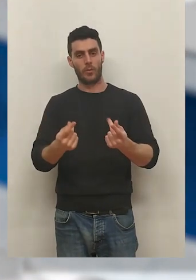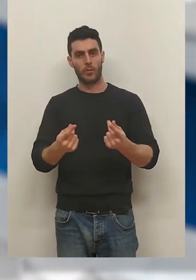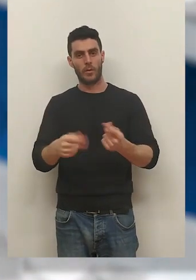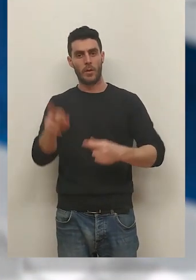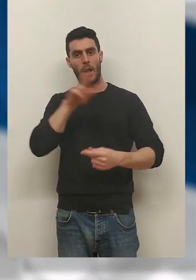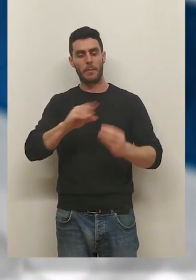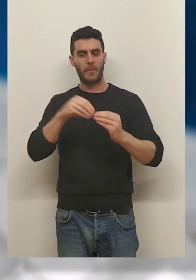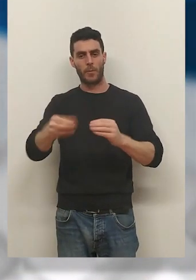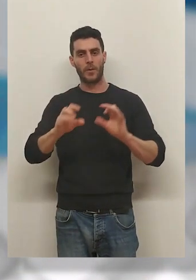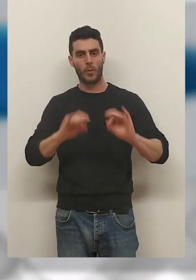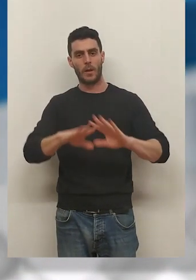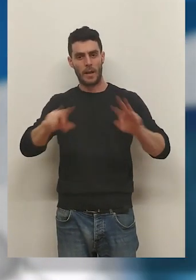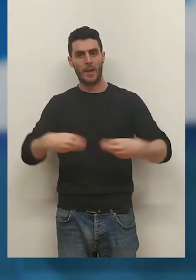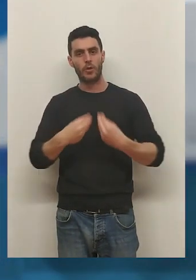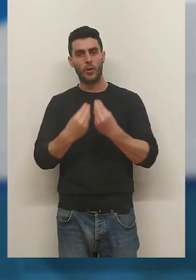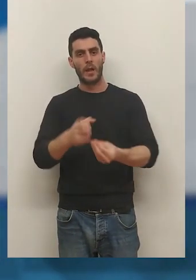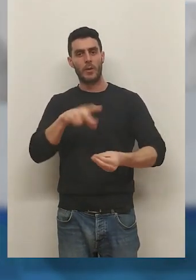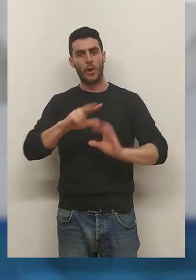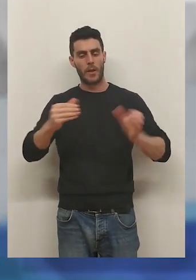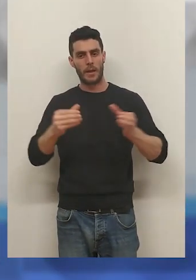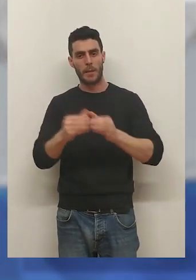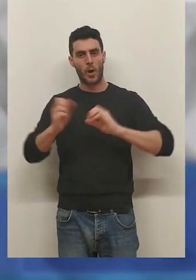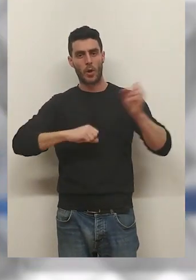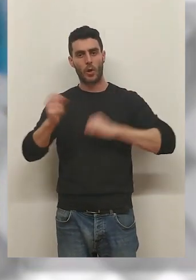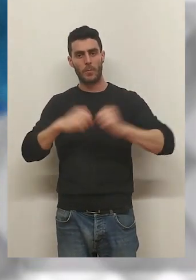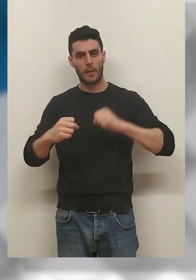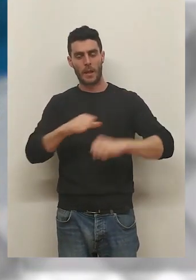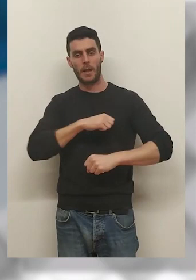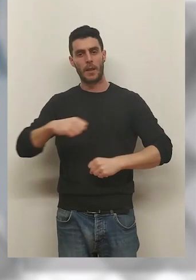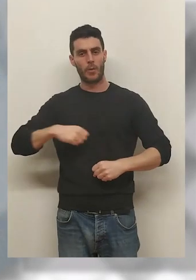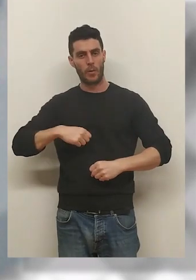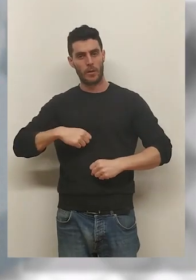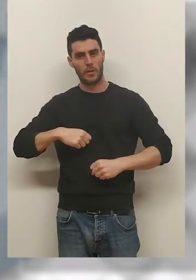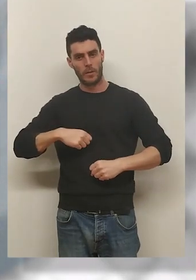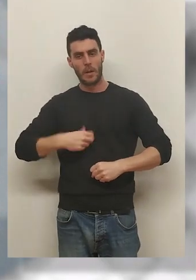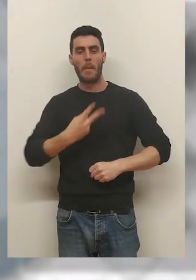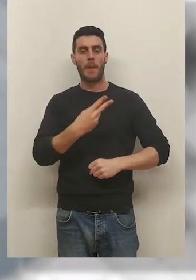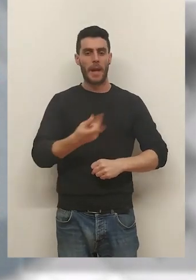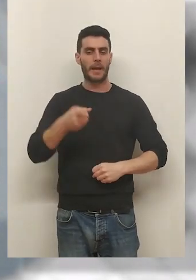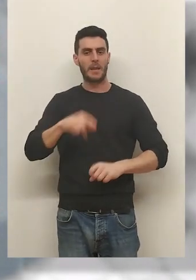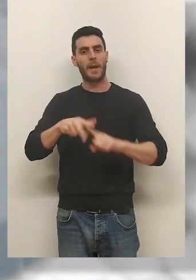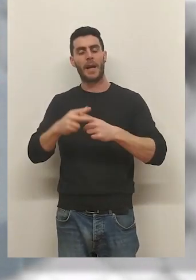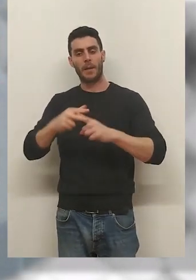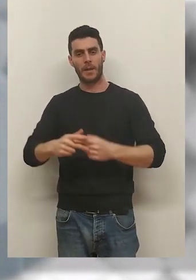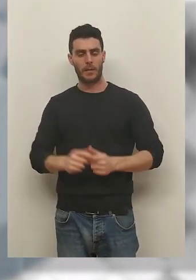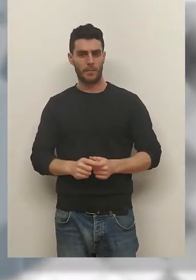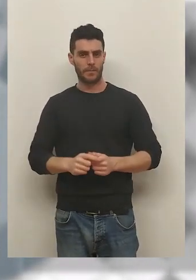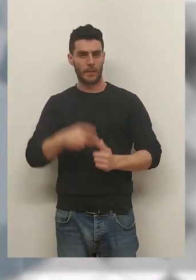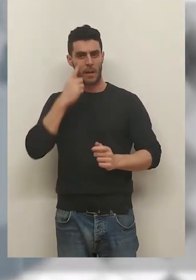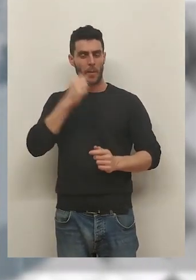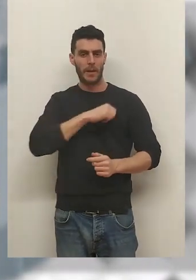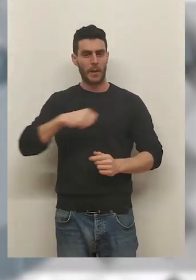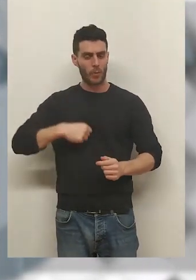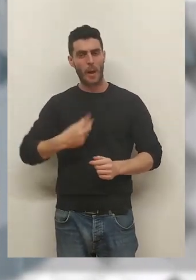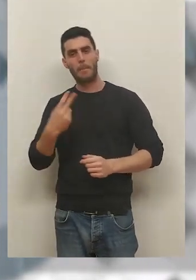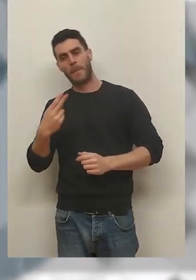repite formato. En total 12 equipos que competirán en mano individual, mano parejas y herramienta. No es mano individual y